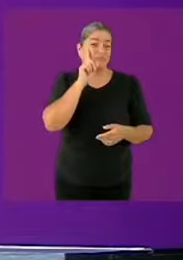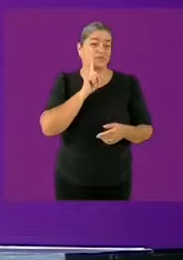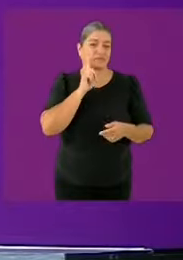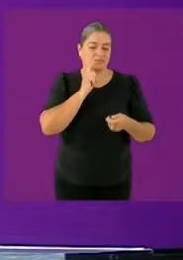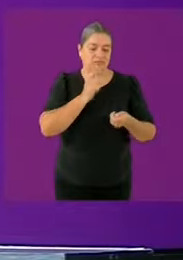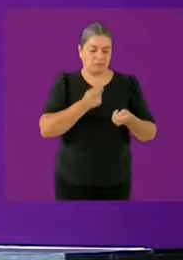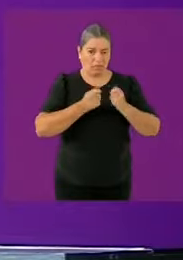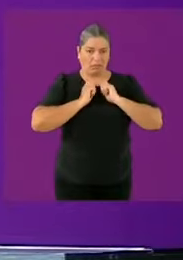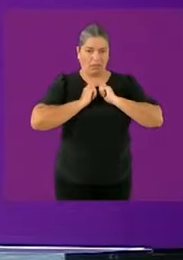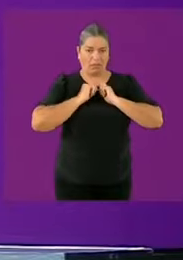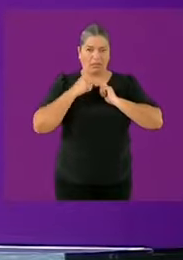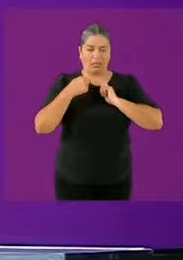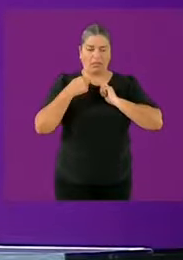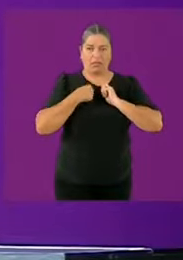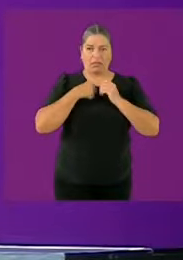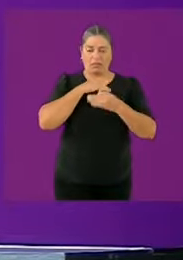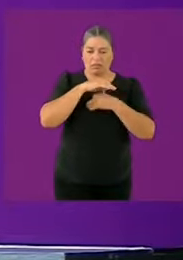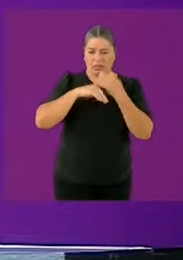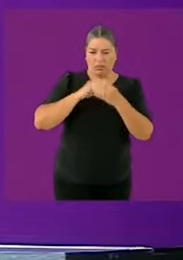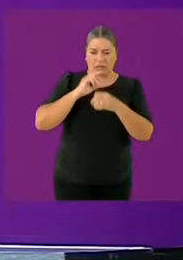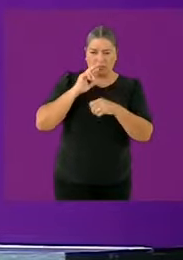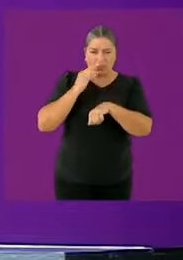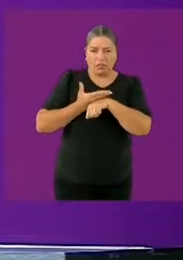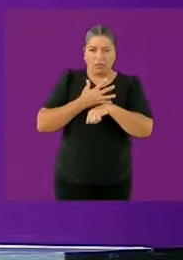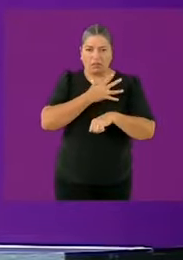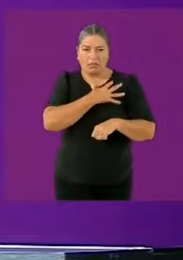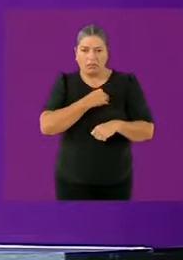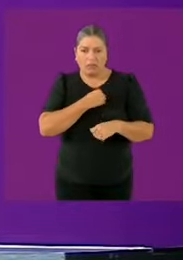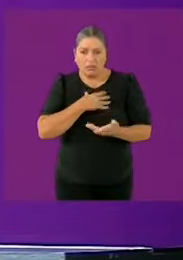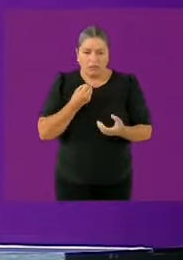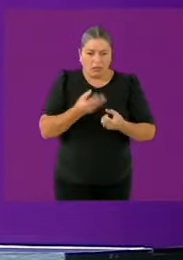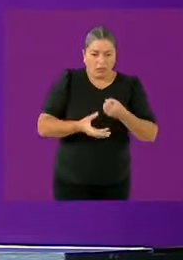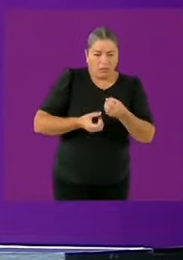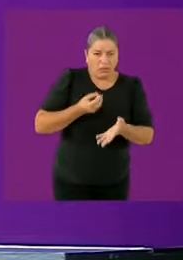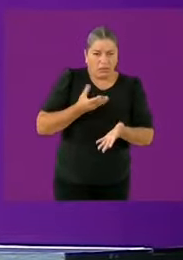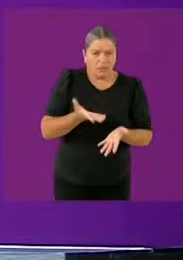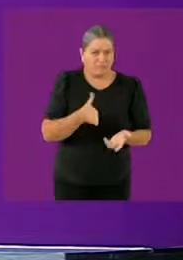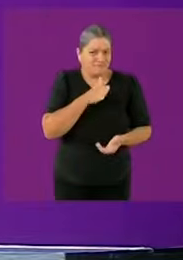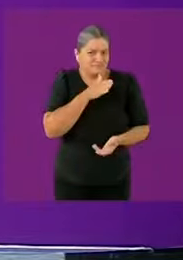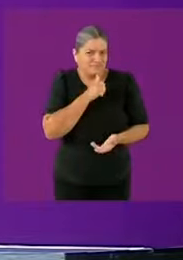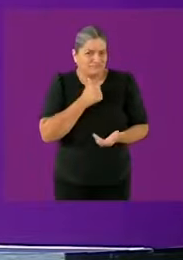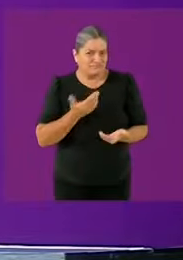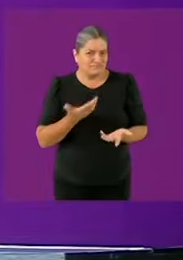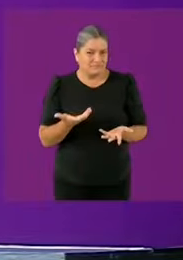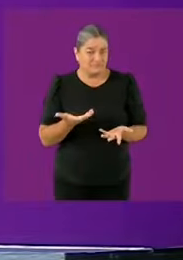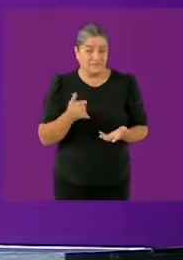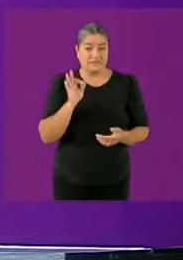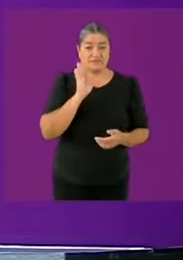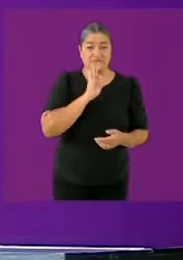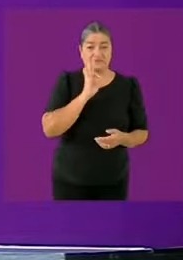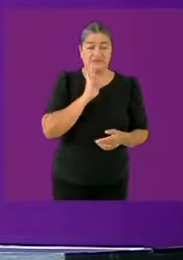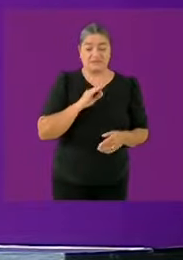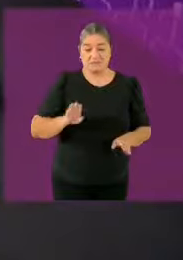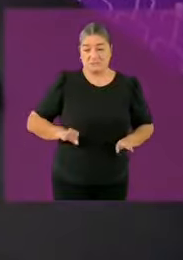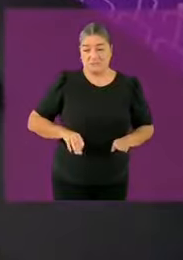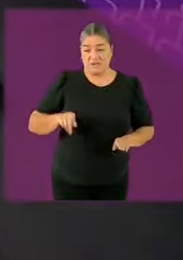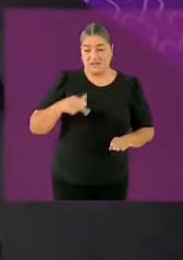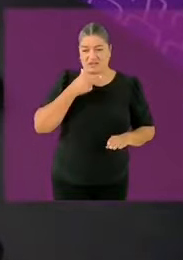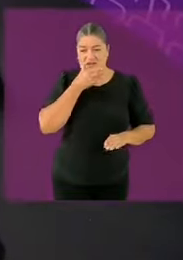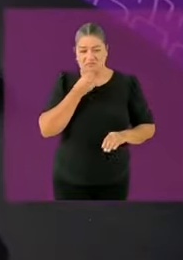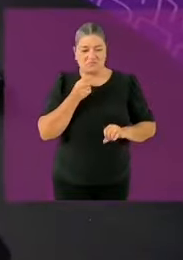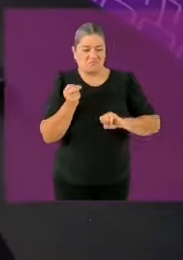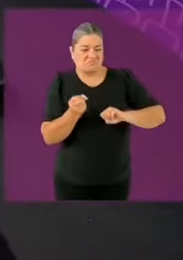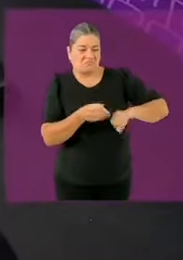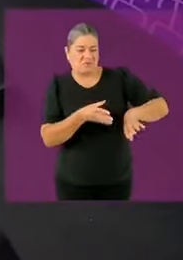meter a la cárcel a las parejas pues no ayudaría de nada ¿cómo ayudarlas a cobrar ese dinero? candidato